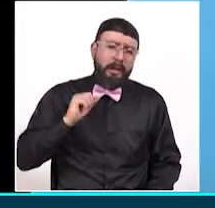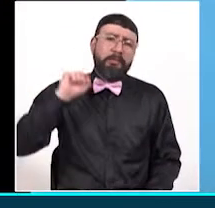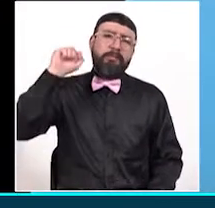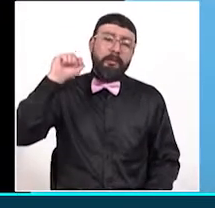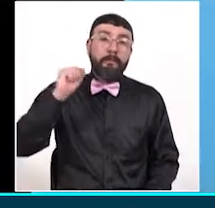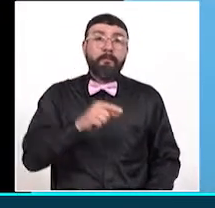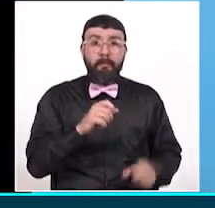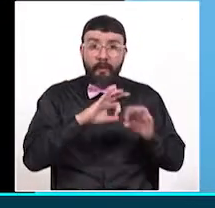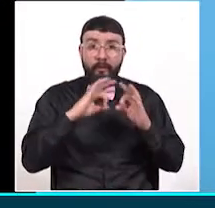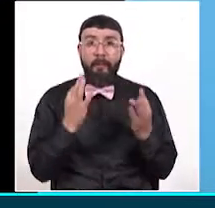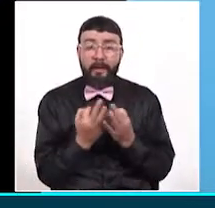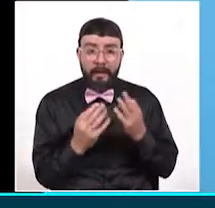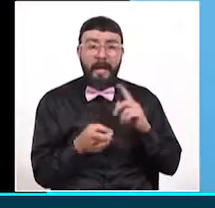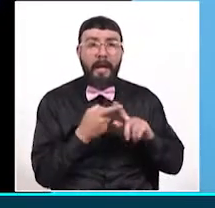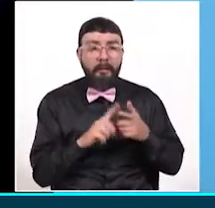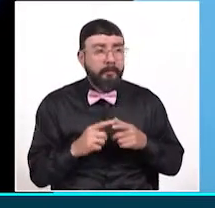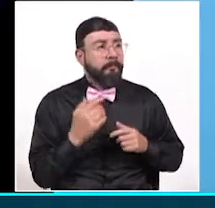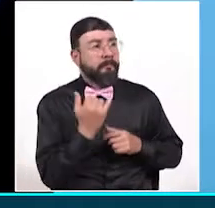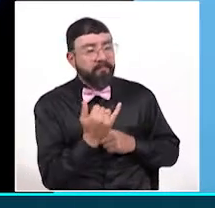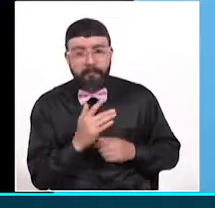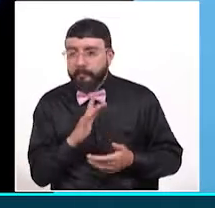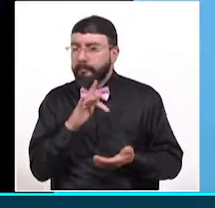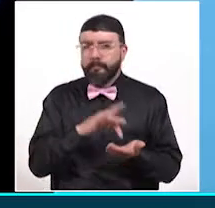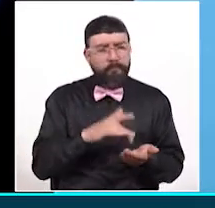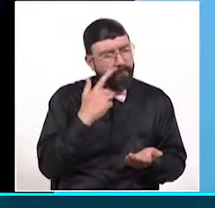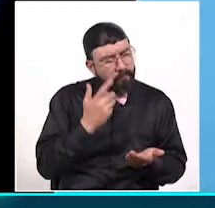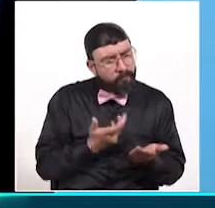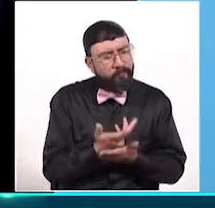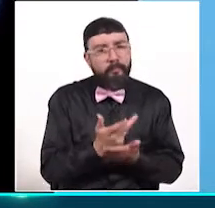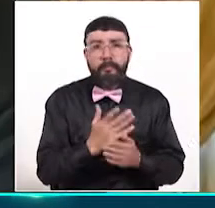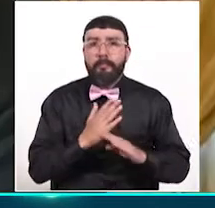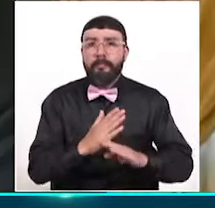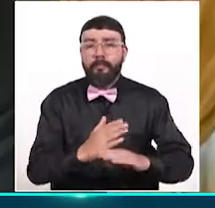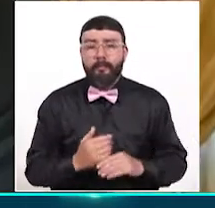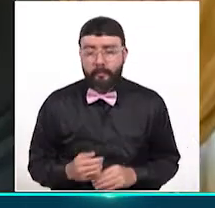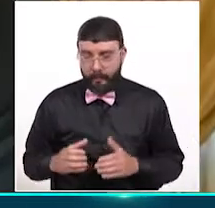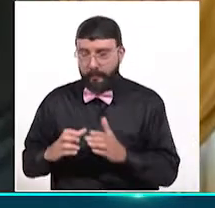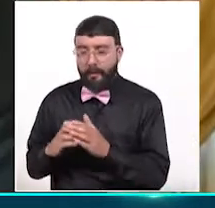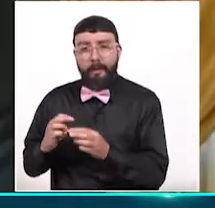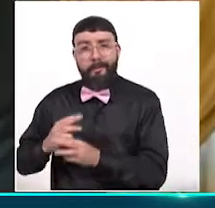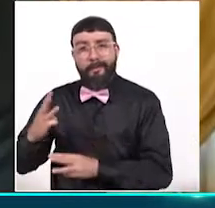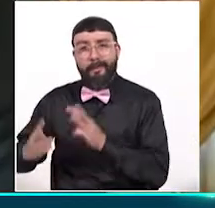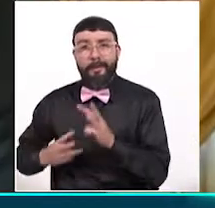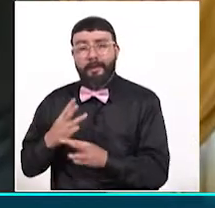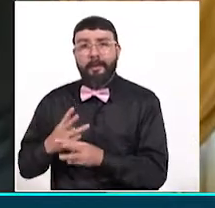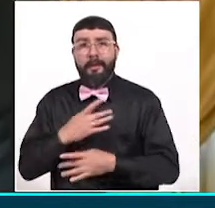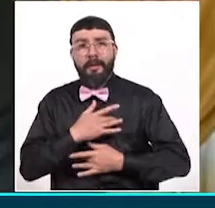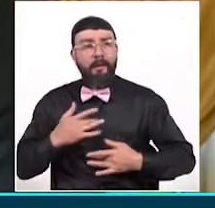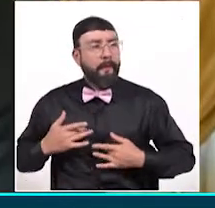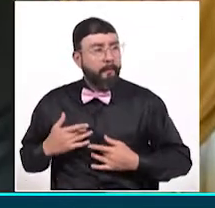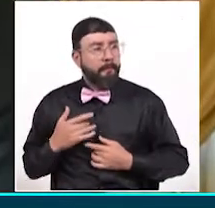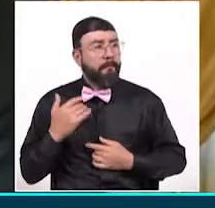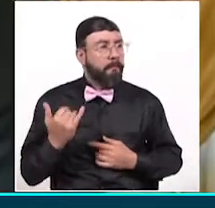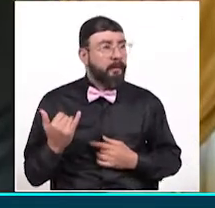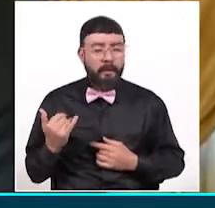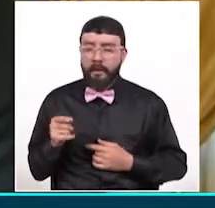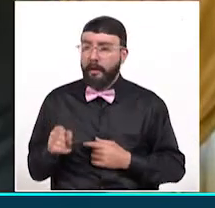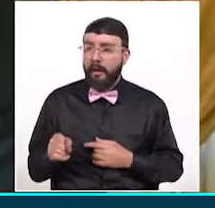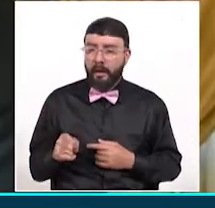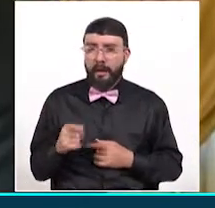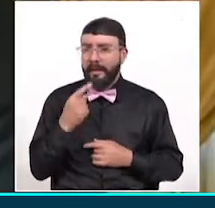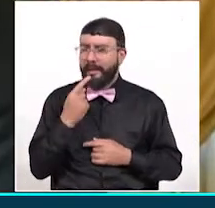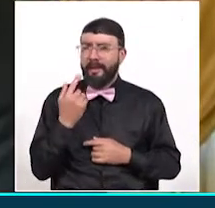amigos juegan un papel protagónico en la prevención de estos hechos. La Organización Mundial de la Salud nos dice que el suicidio